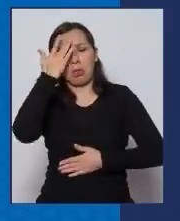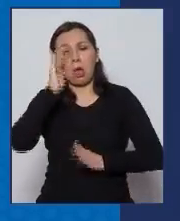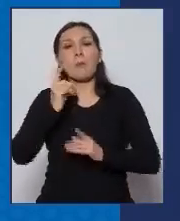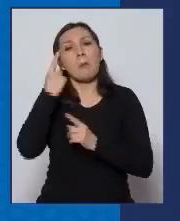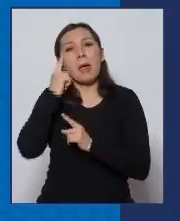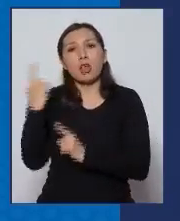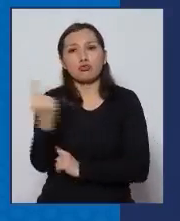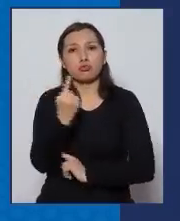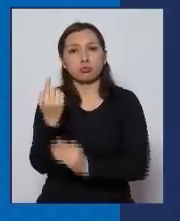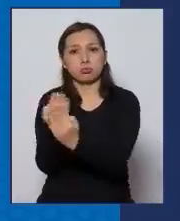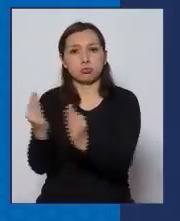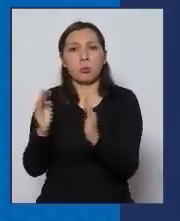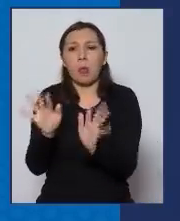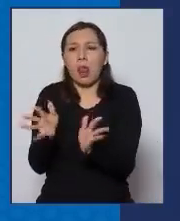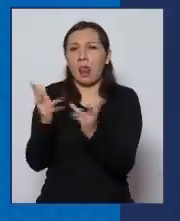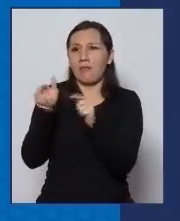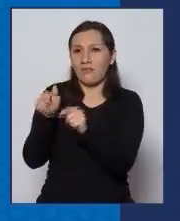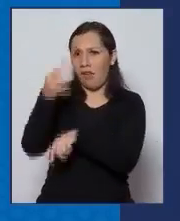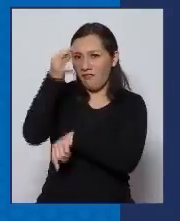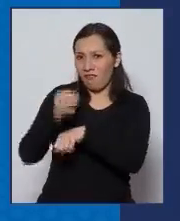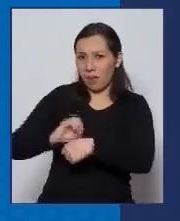o muy leve.